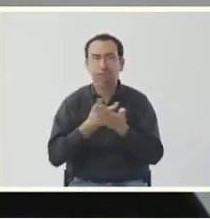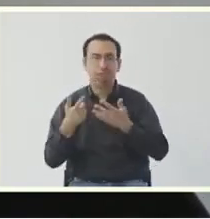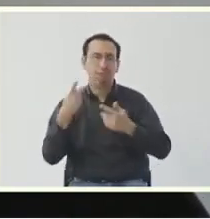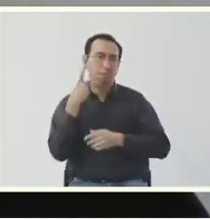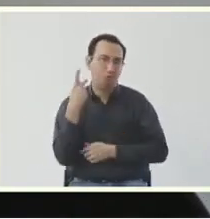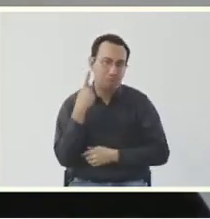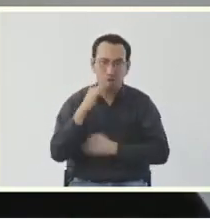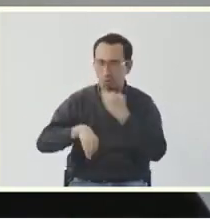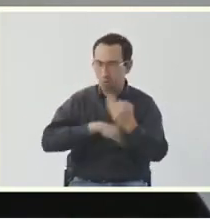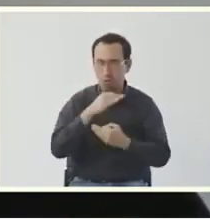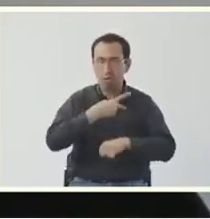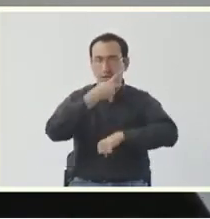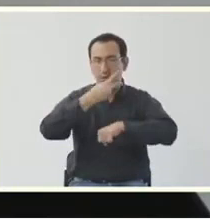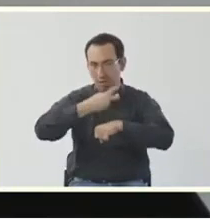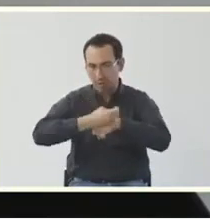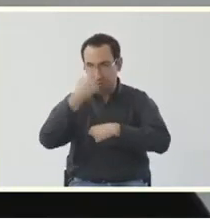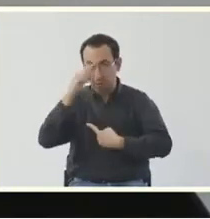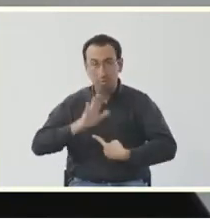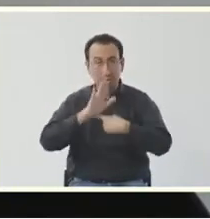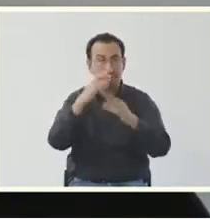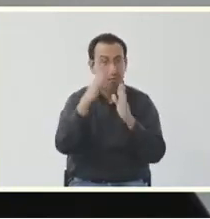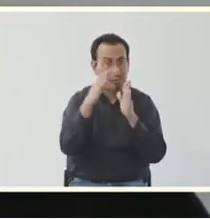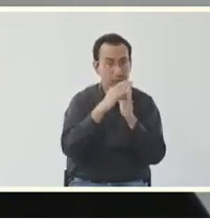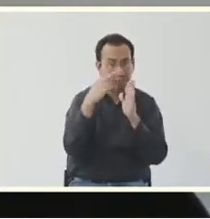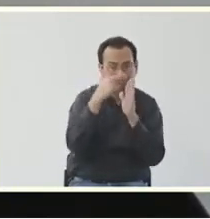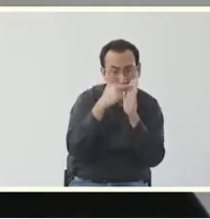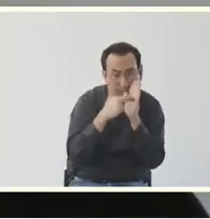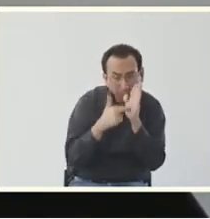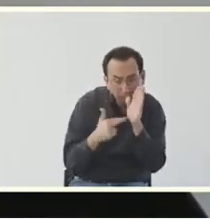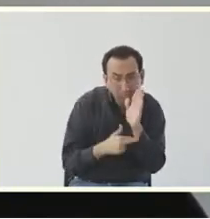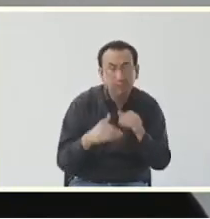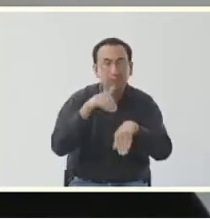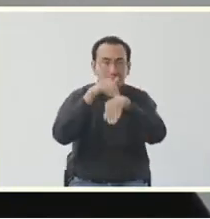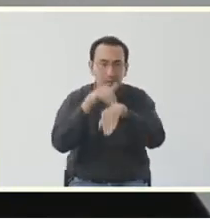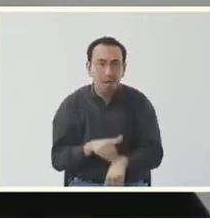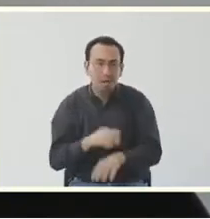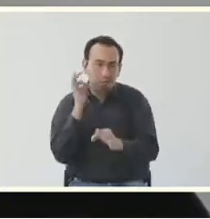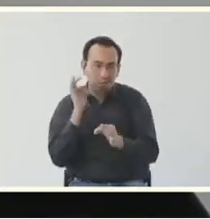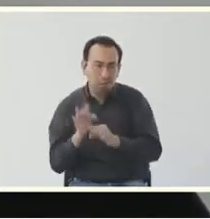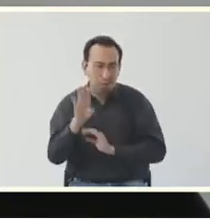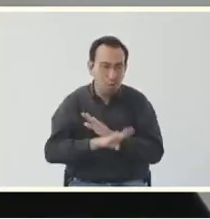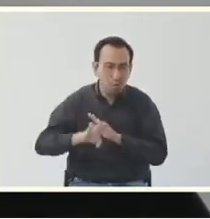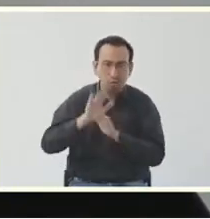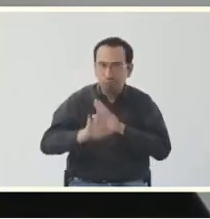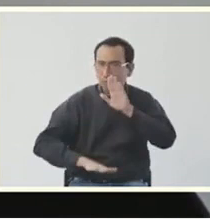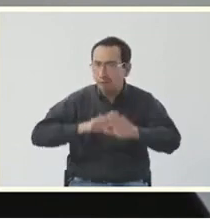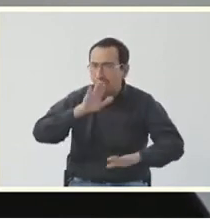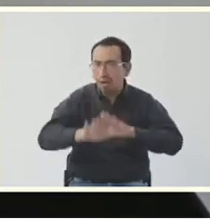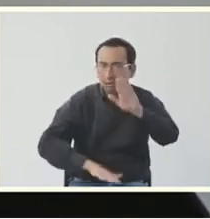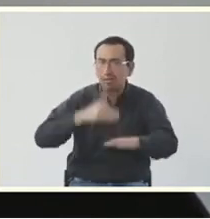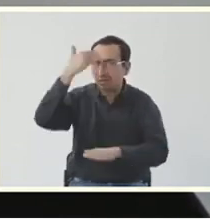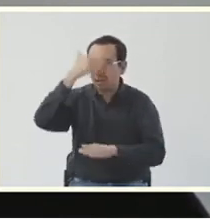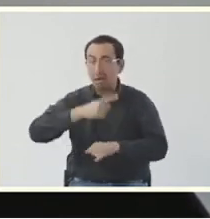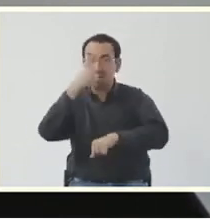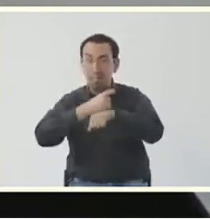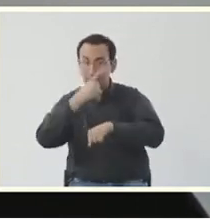la política. Dos, que los requisitos para presentar la carta de intención deban ser básicos y lógicos y por etapas, ya que la primera etapa es